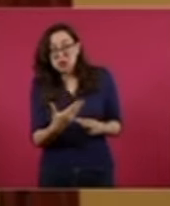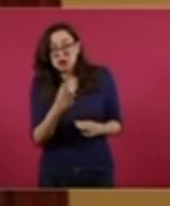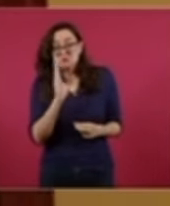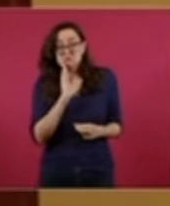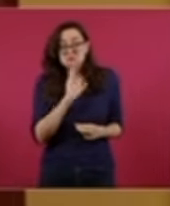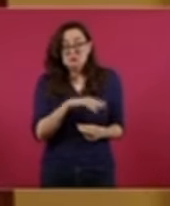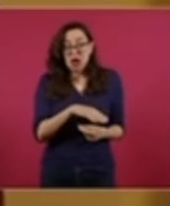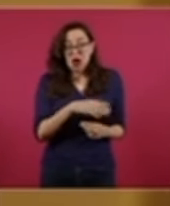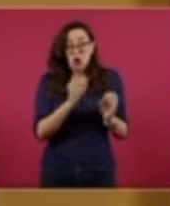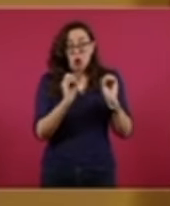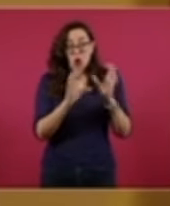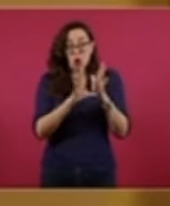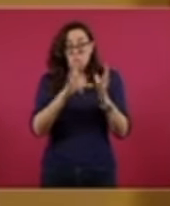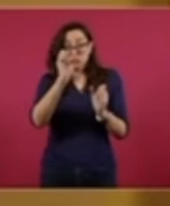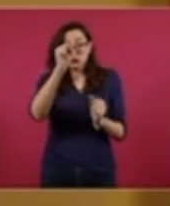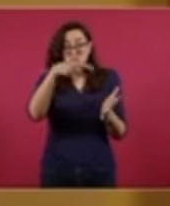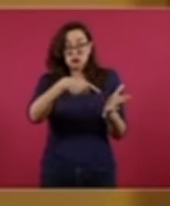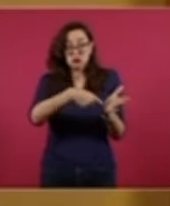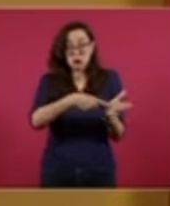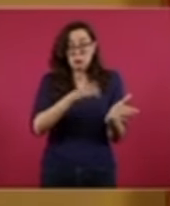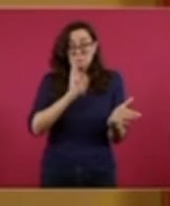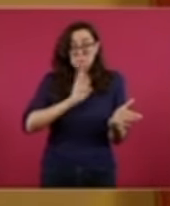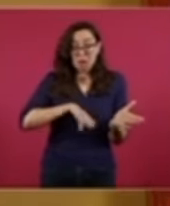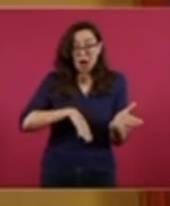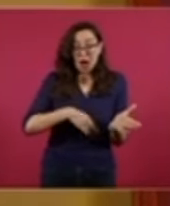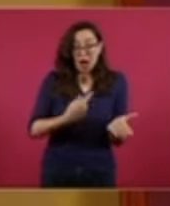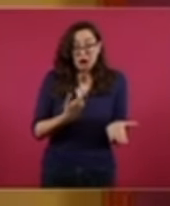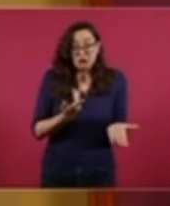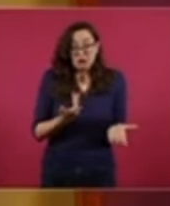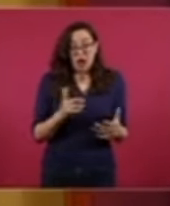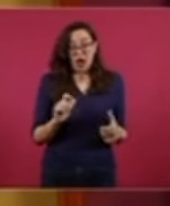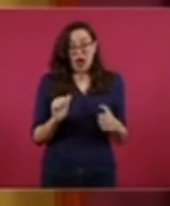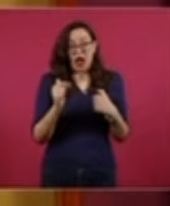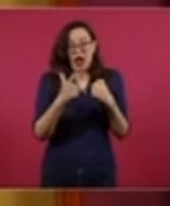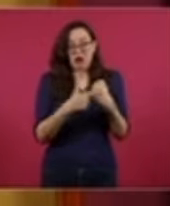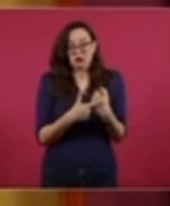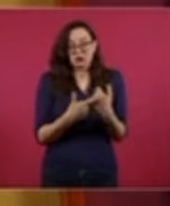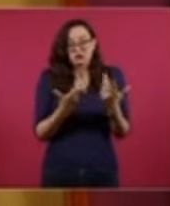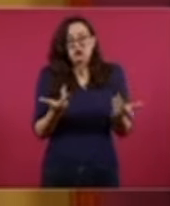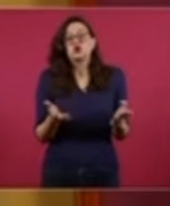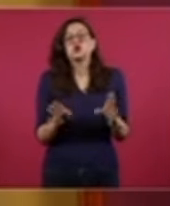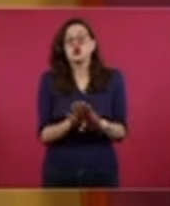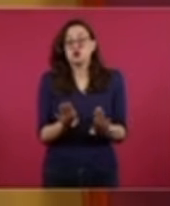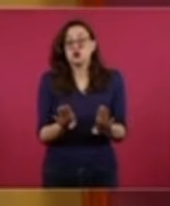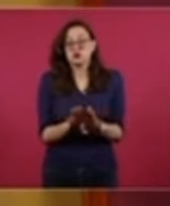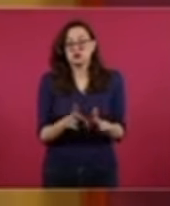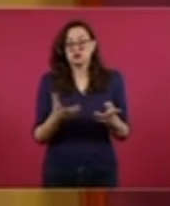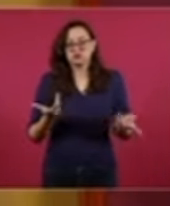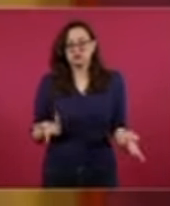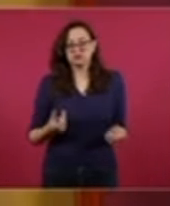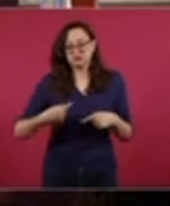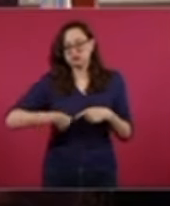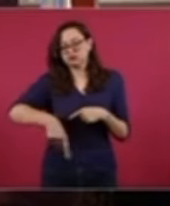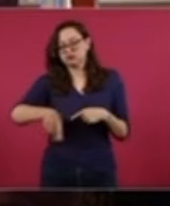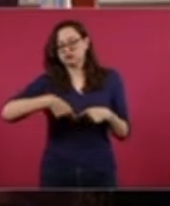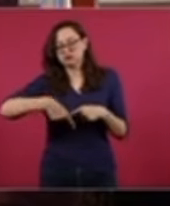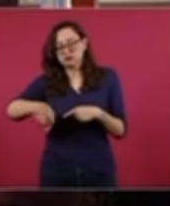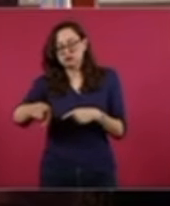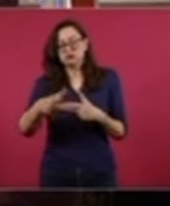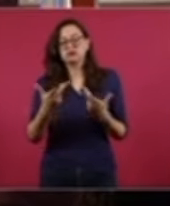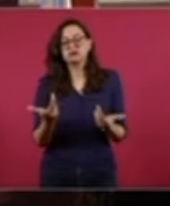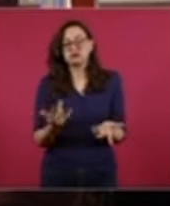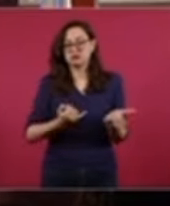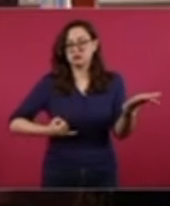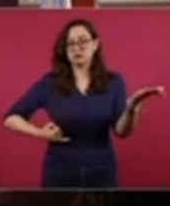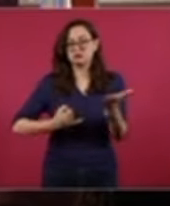debería ser interpretado. Ahora que en unas semanas vamos a conocer ya cuál será la distribución